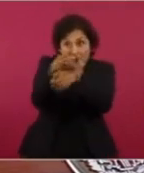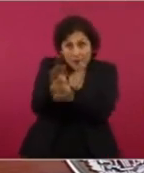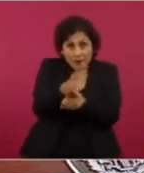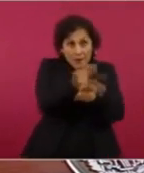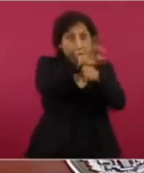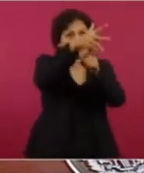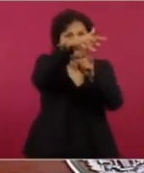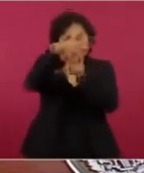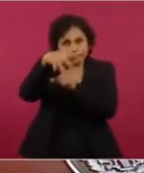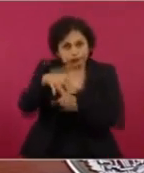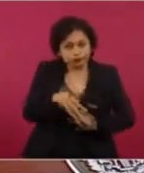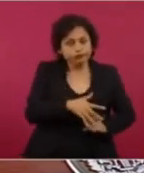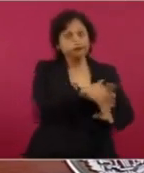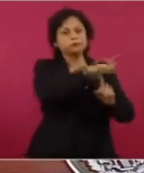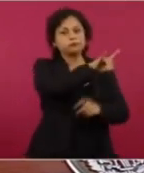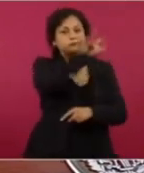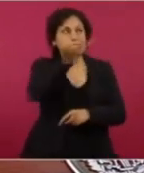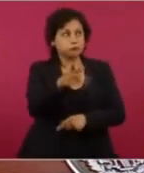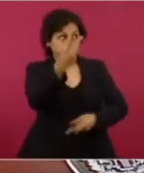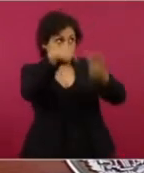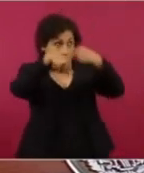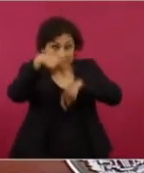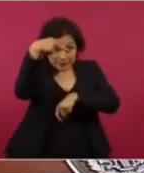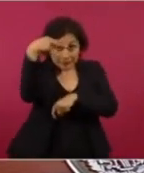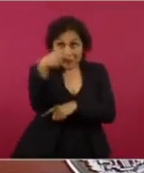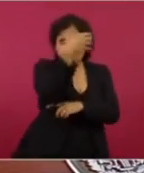aeronaves y de esos drones a nuestro espacio aéreo.